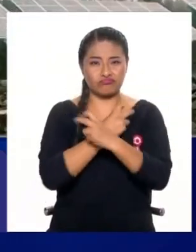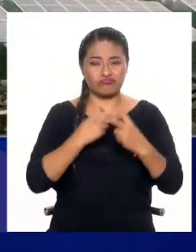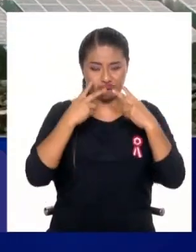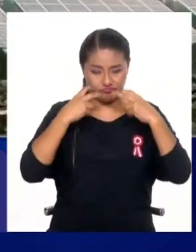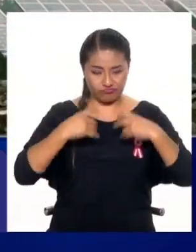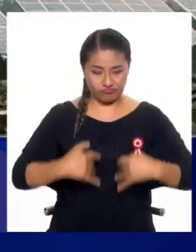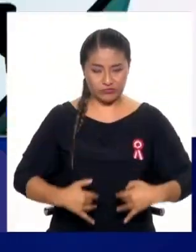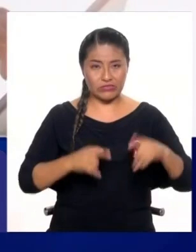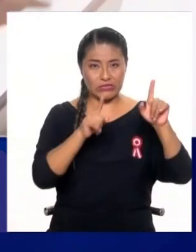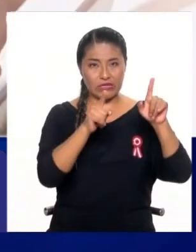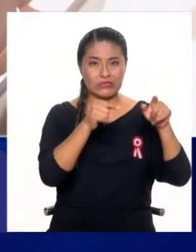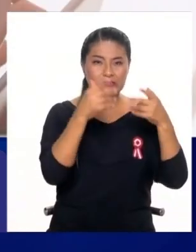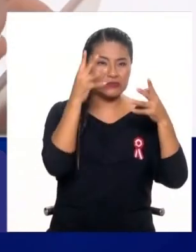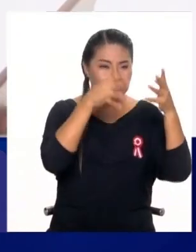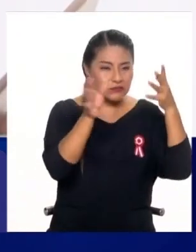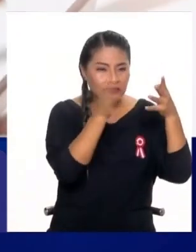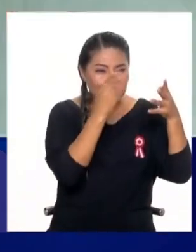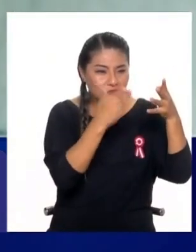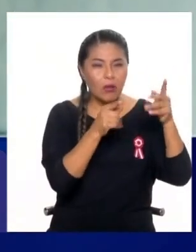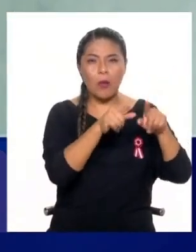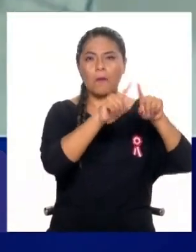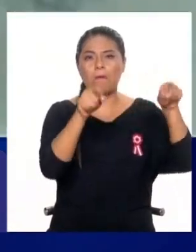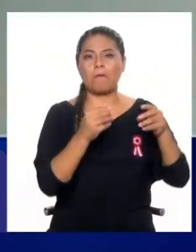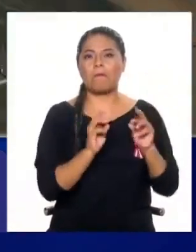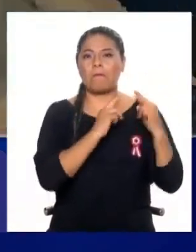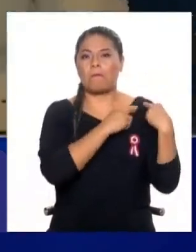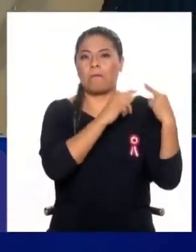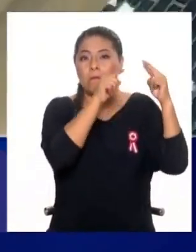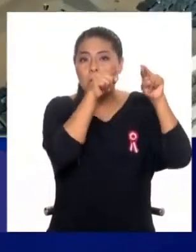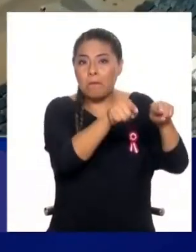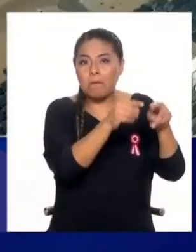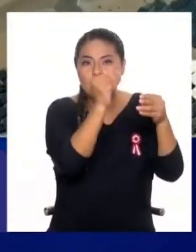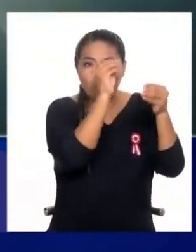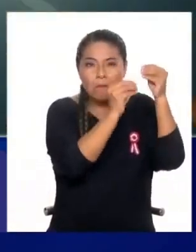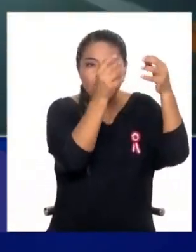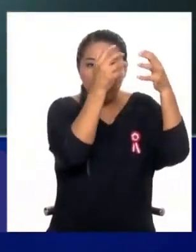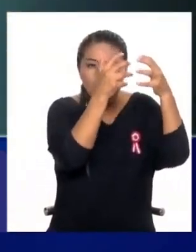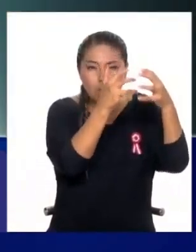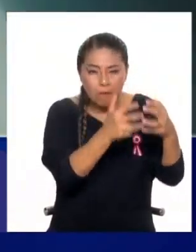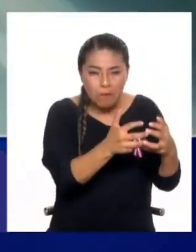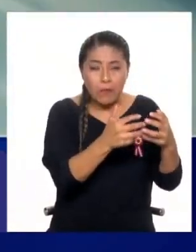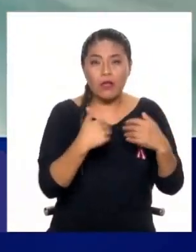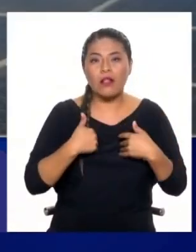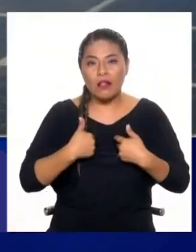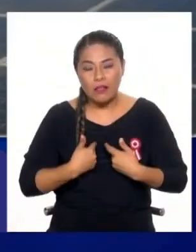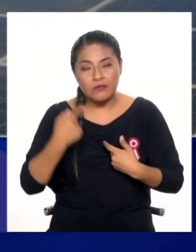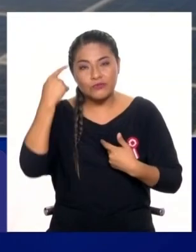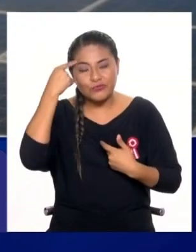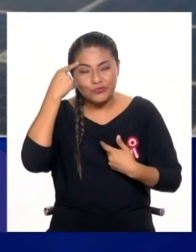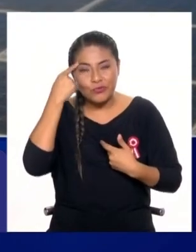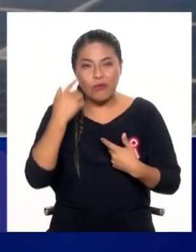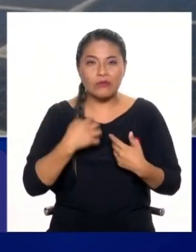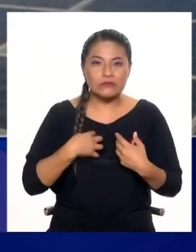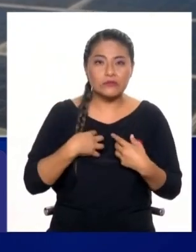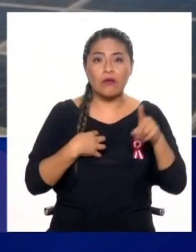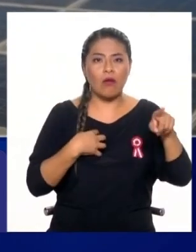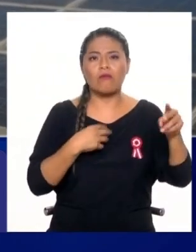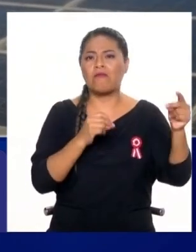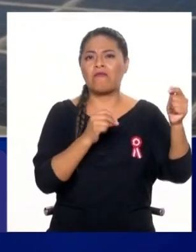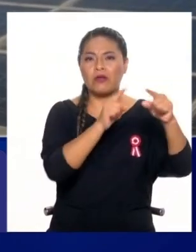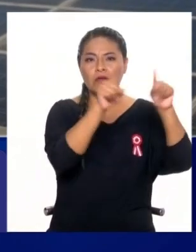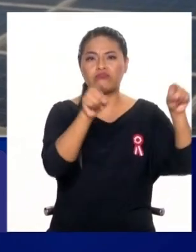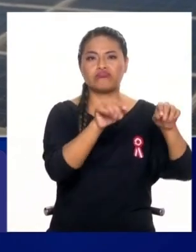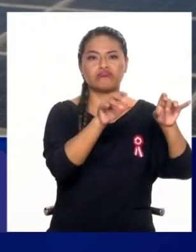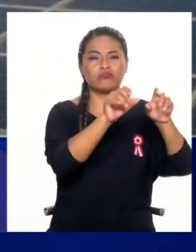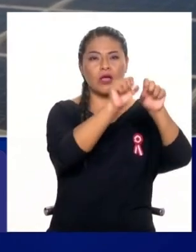Mejor que lo haga un computador porque además lo hace mejor, con más precisión, ¿no es cierto? No se cansa, no se queja y es